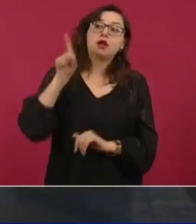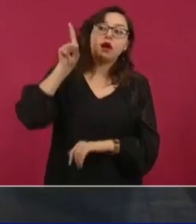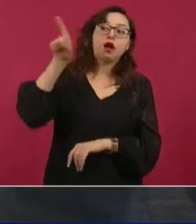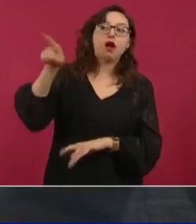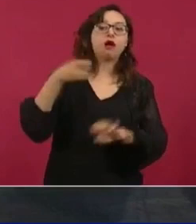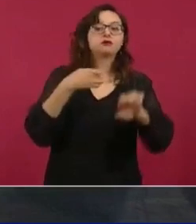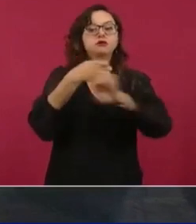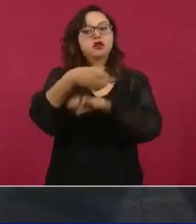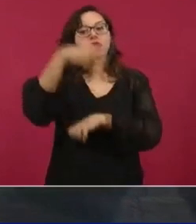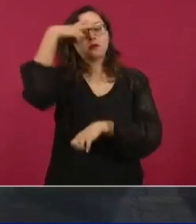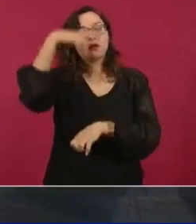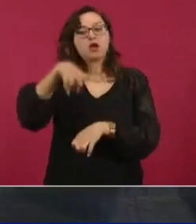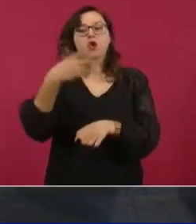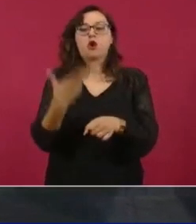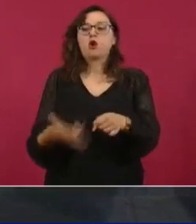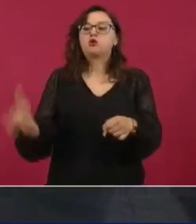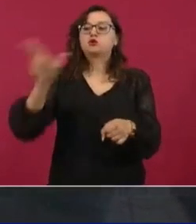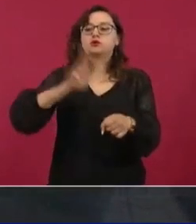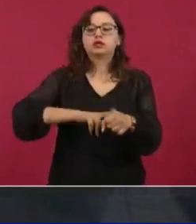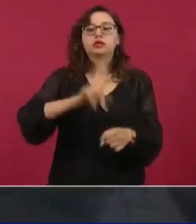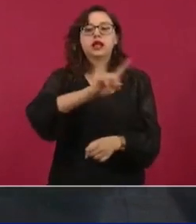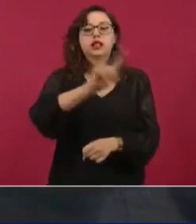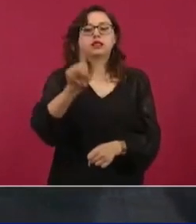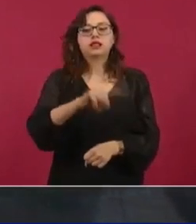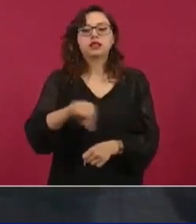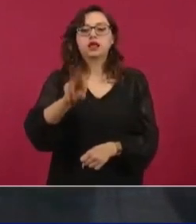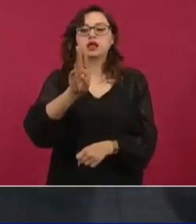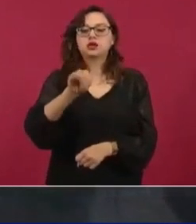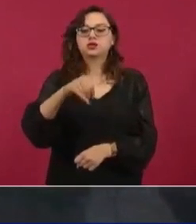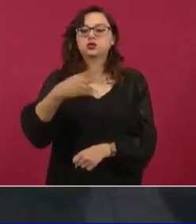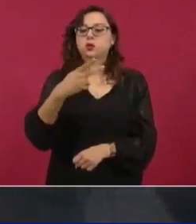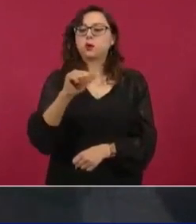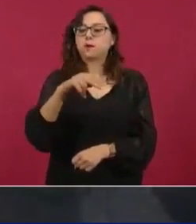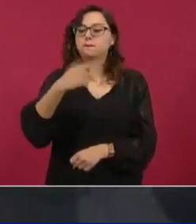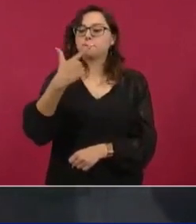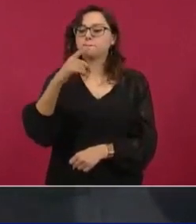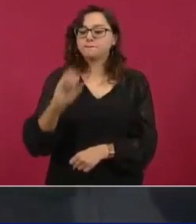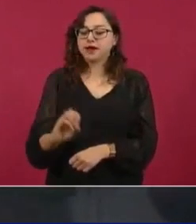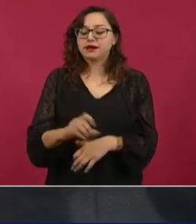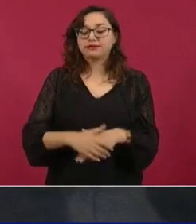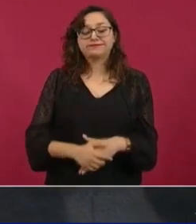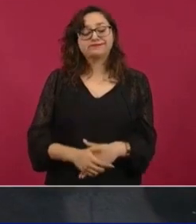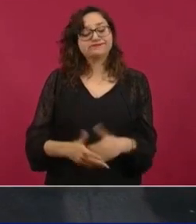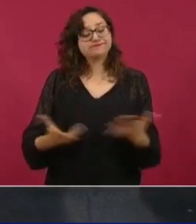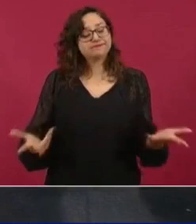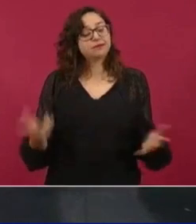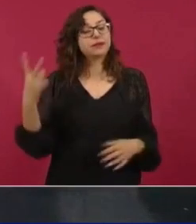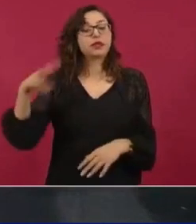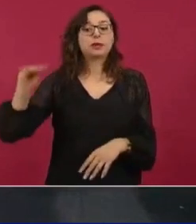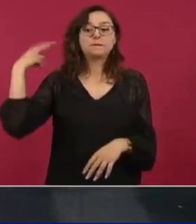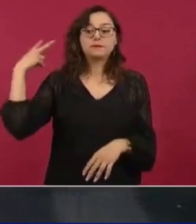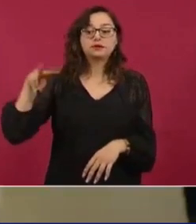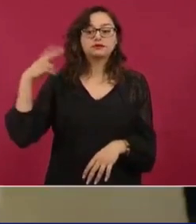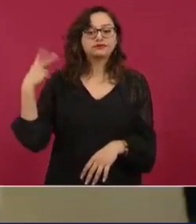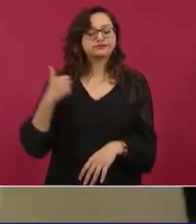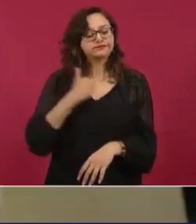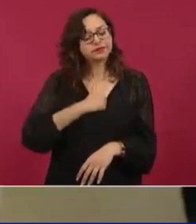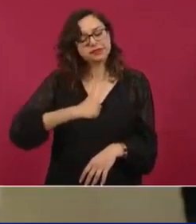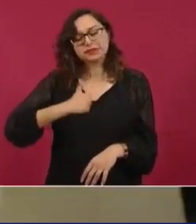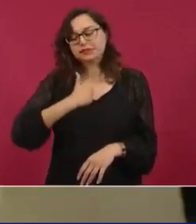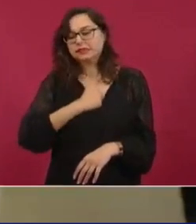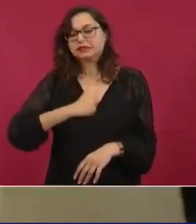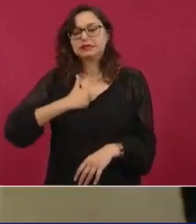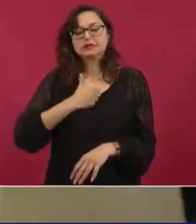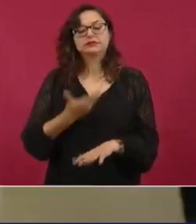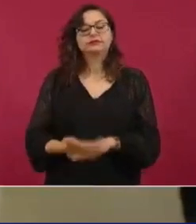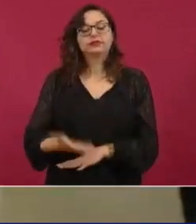ejemplo. En Veracruz, da pena decirlo, en la administración de Miguel Ángel Llunes se promovió una